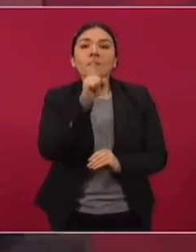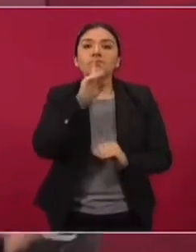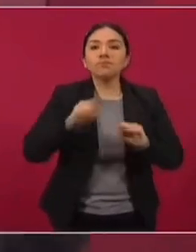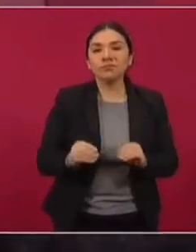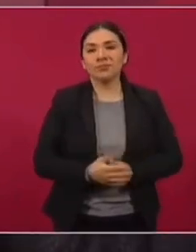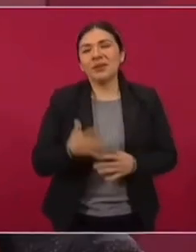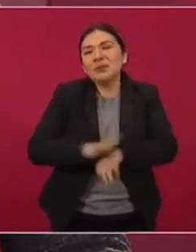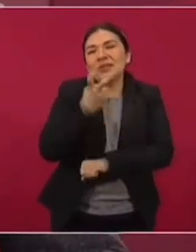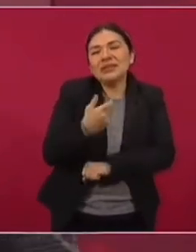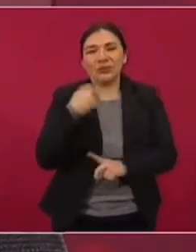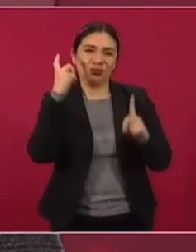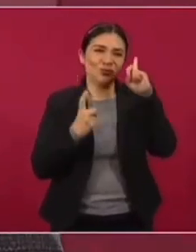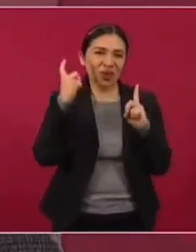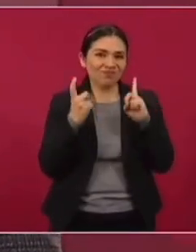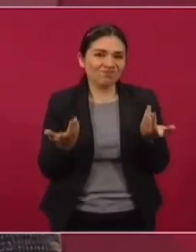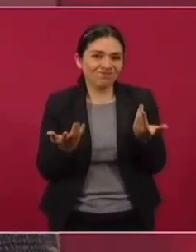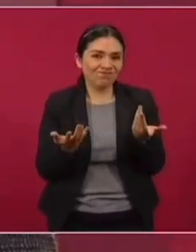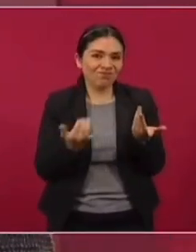Entonces, por eso no sé.